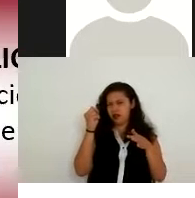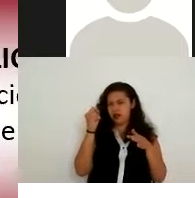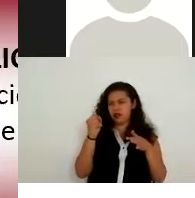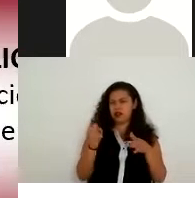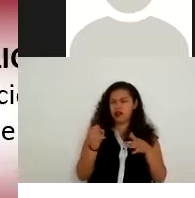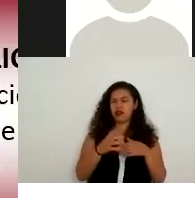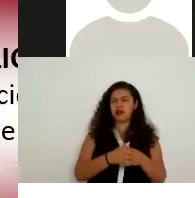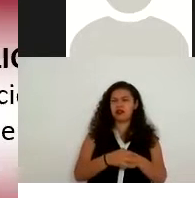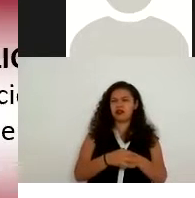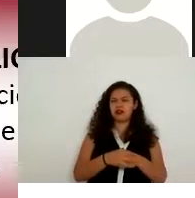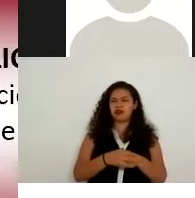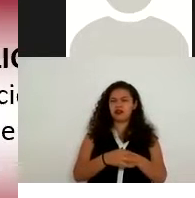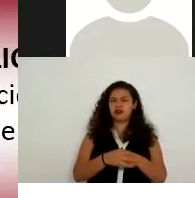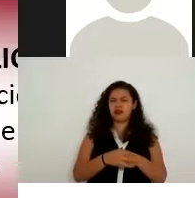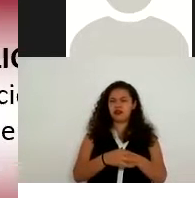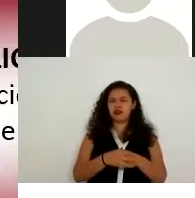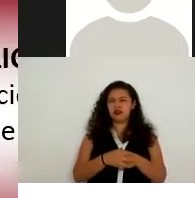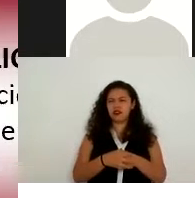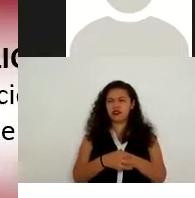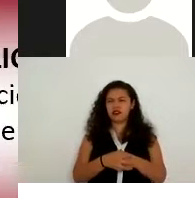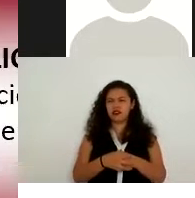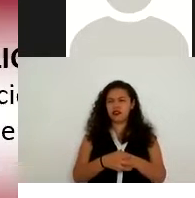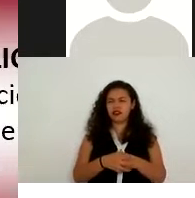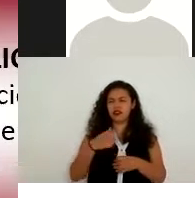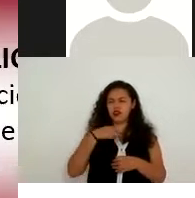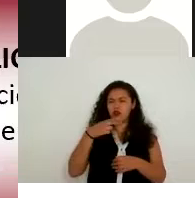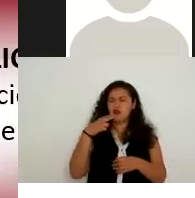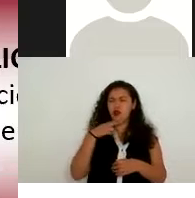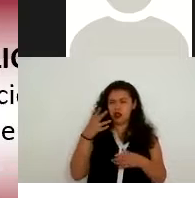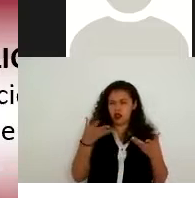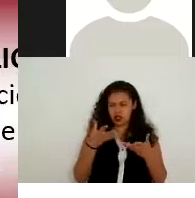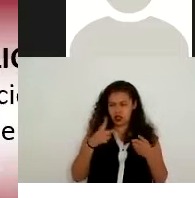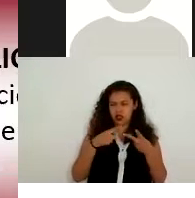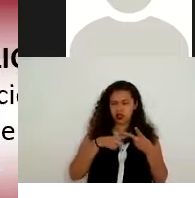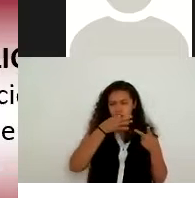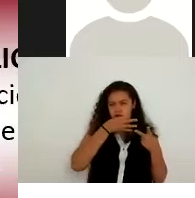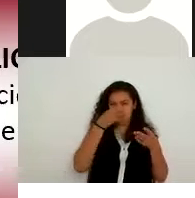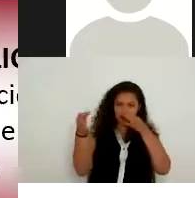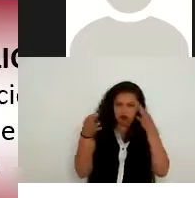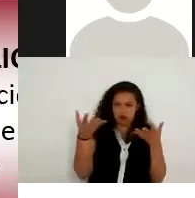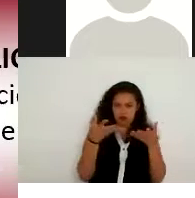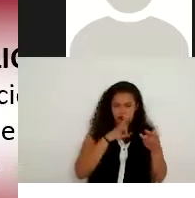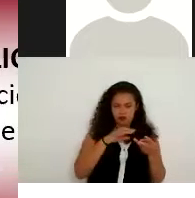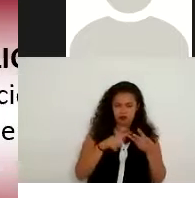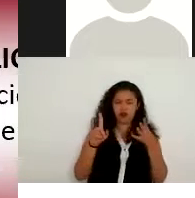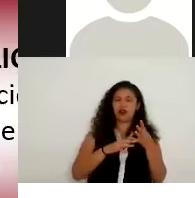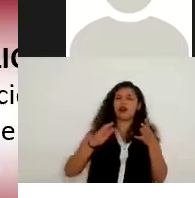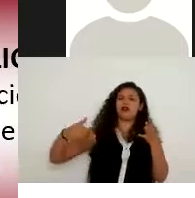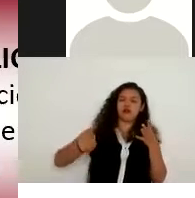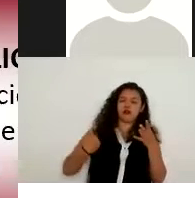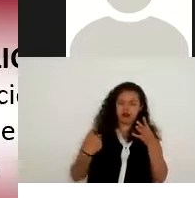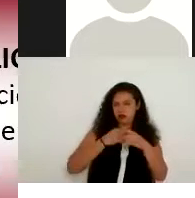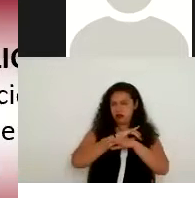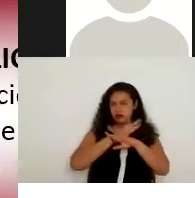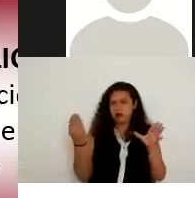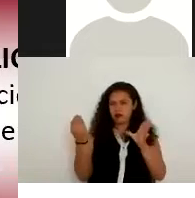decir yo recibo la información el uso que yo le dé la divulgación que yo podría hacer el almacenamiento de datos personales